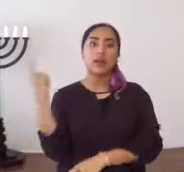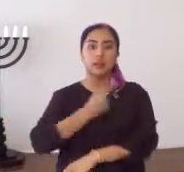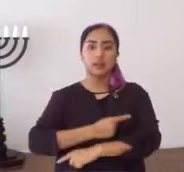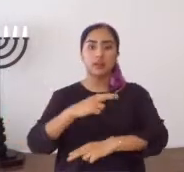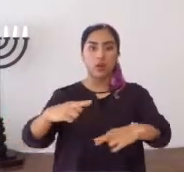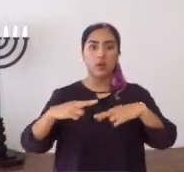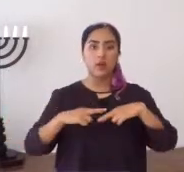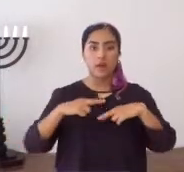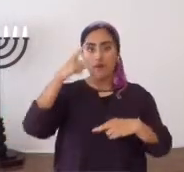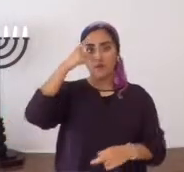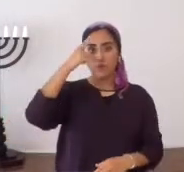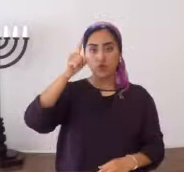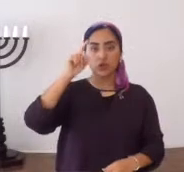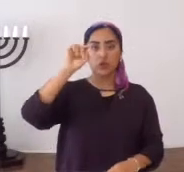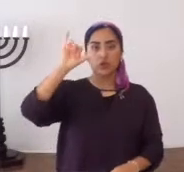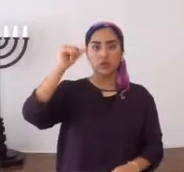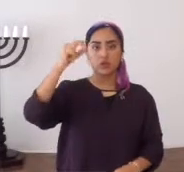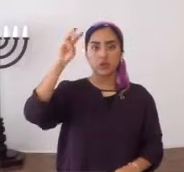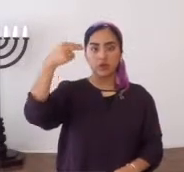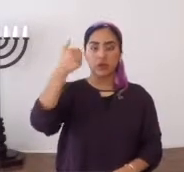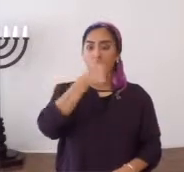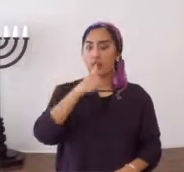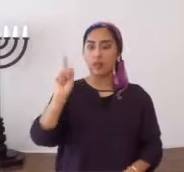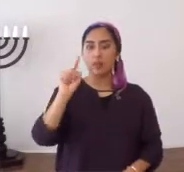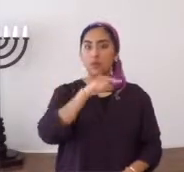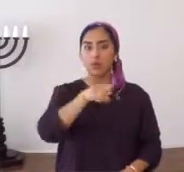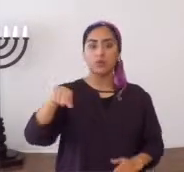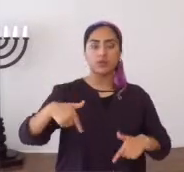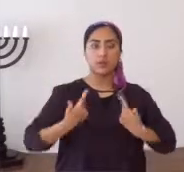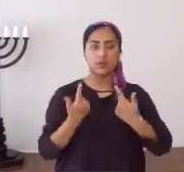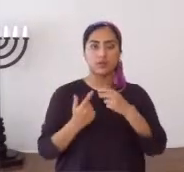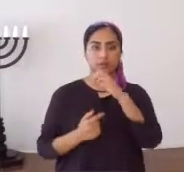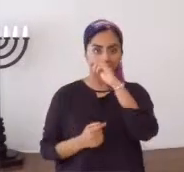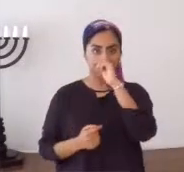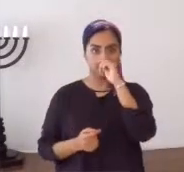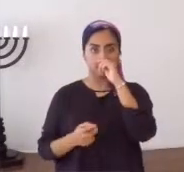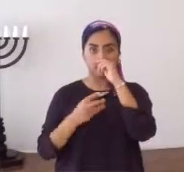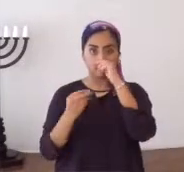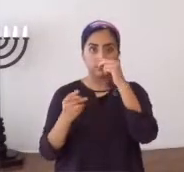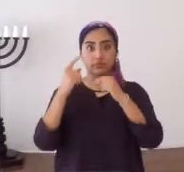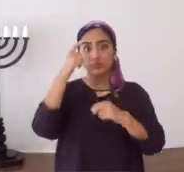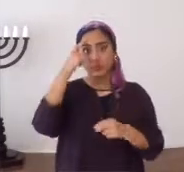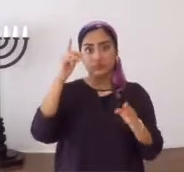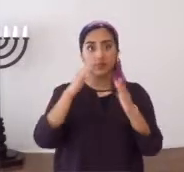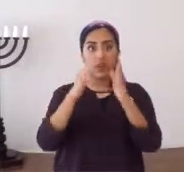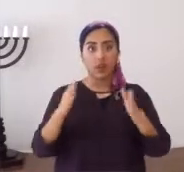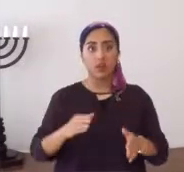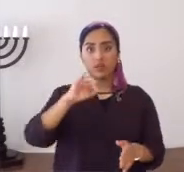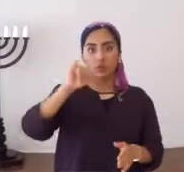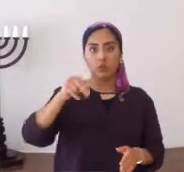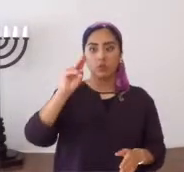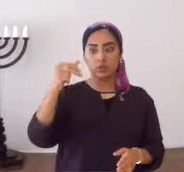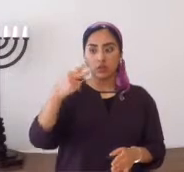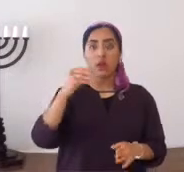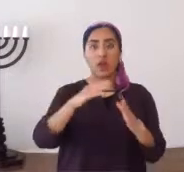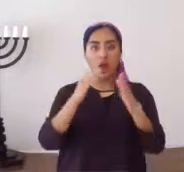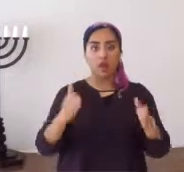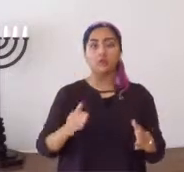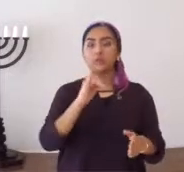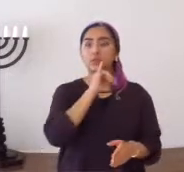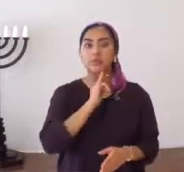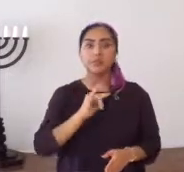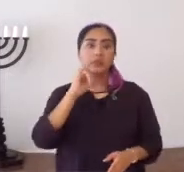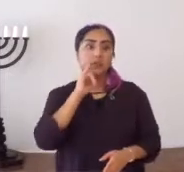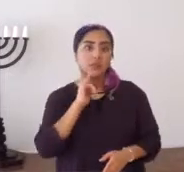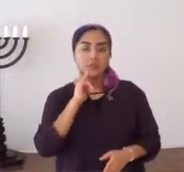haréis, día de reposo, es de Yahweh, en donde quiera que habitéis, entonces, para la casa de